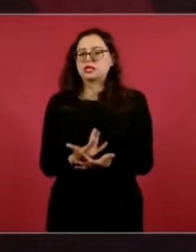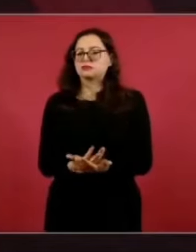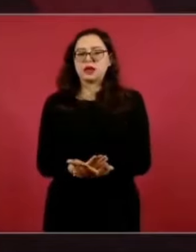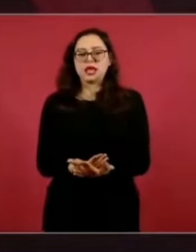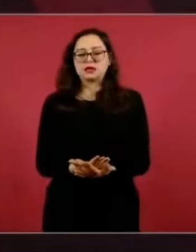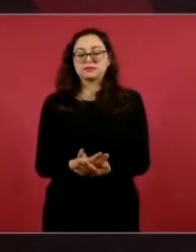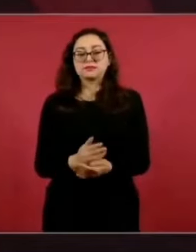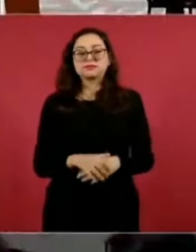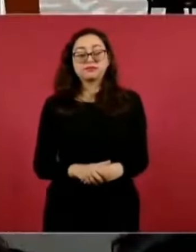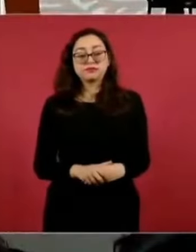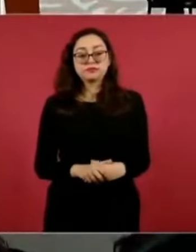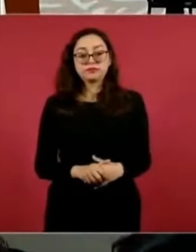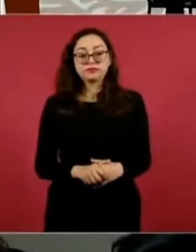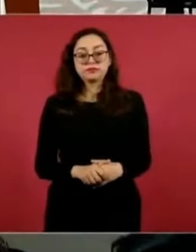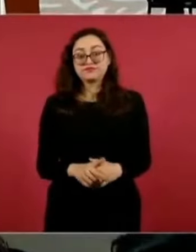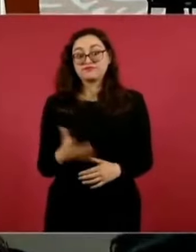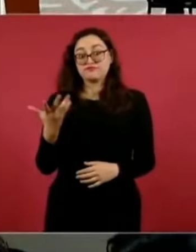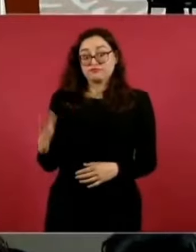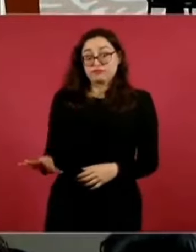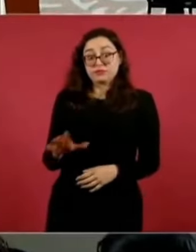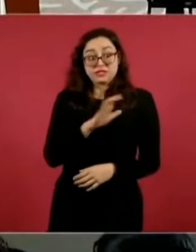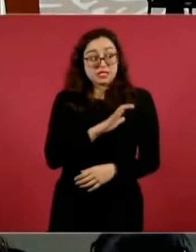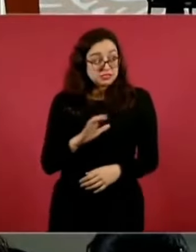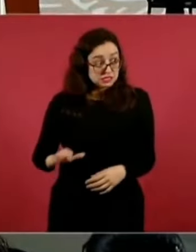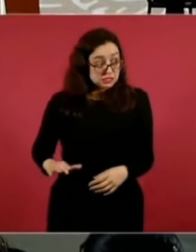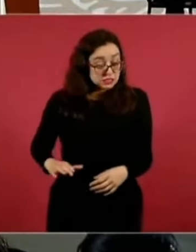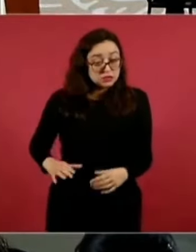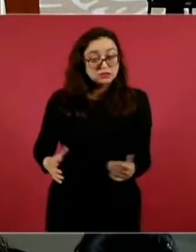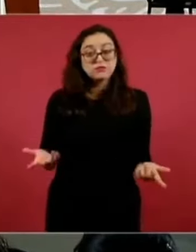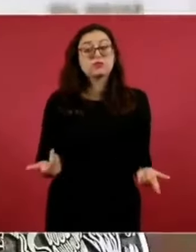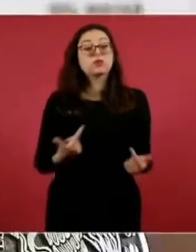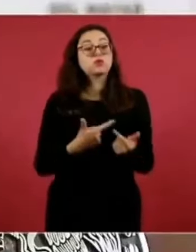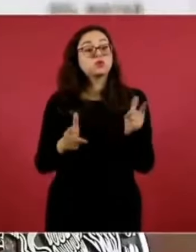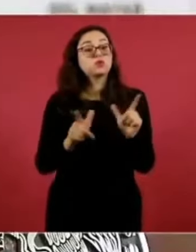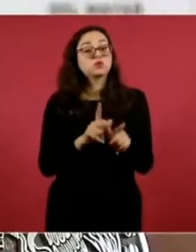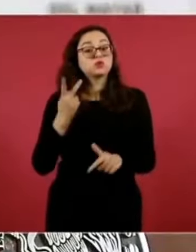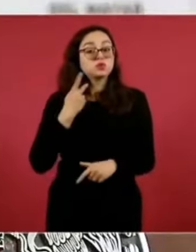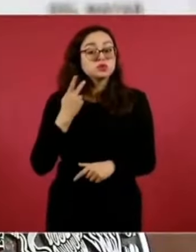¿Cuántos? ¿10 candidatos y partidos?